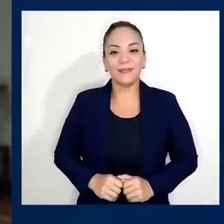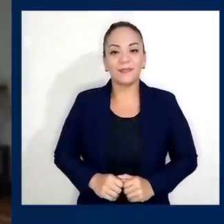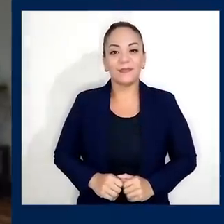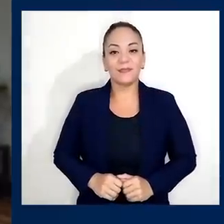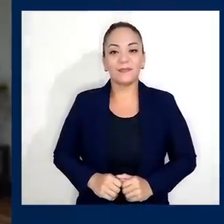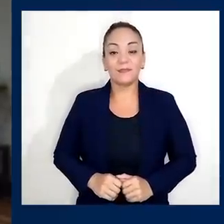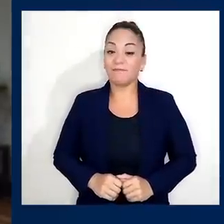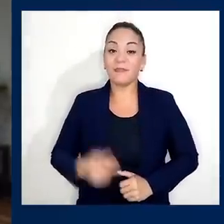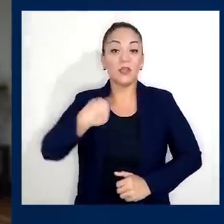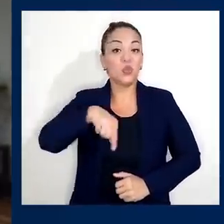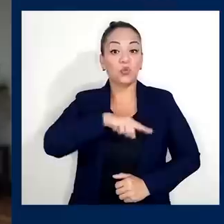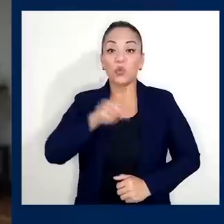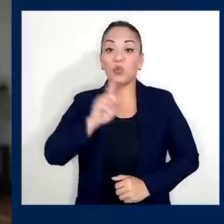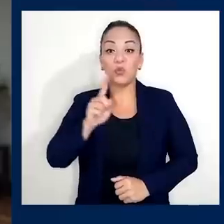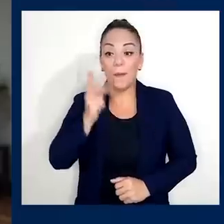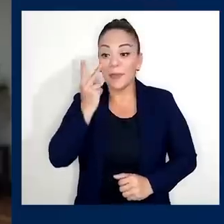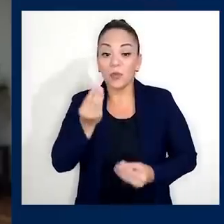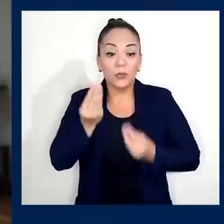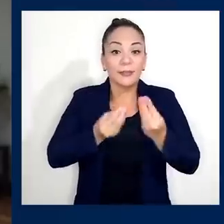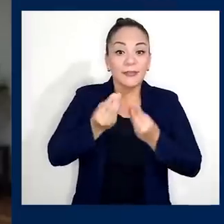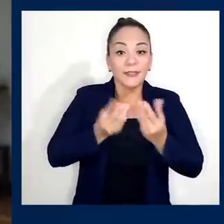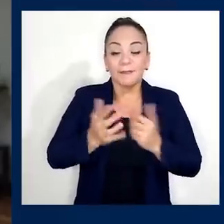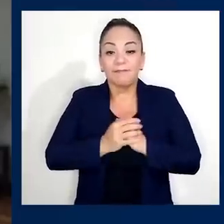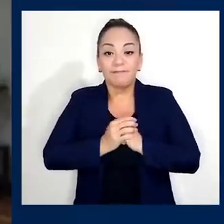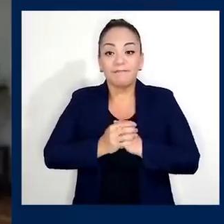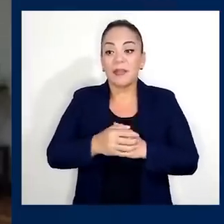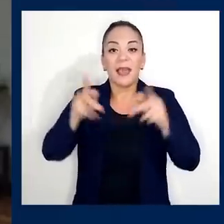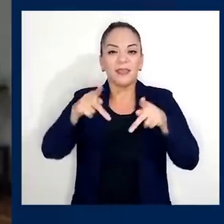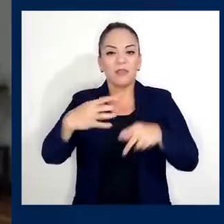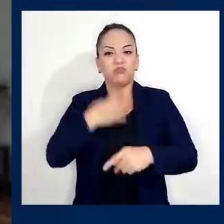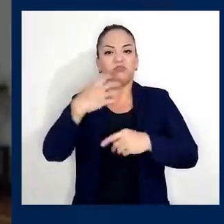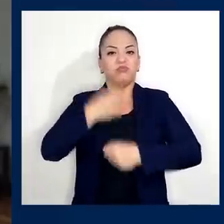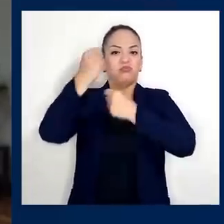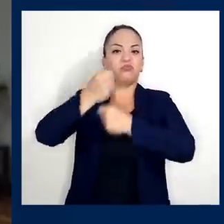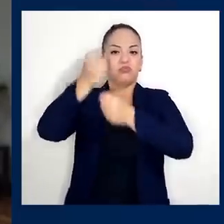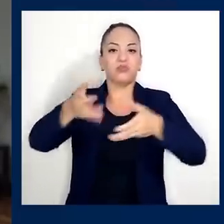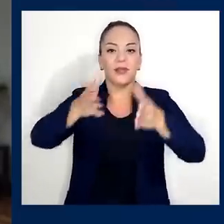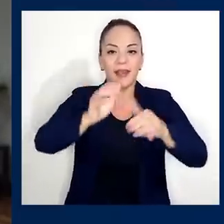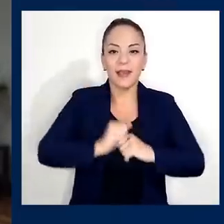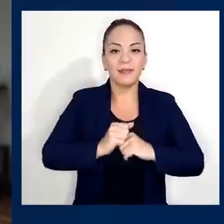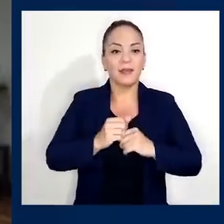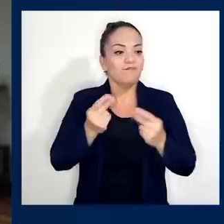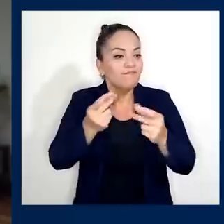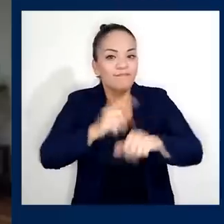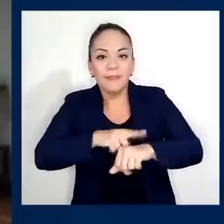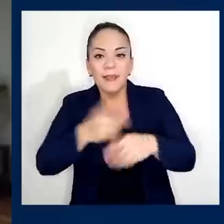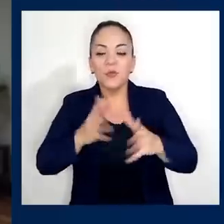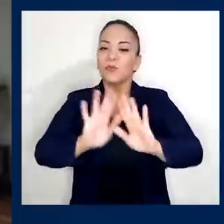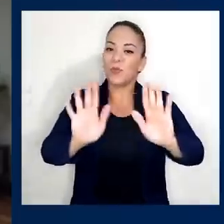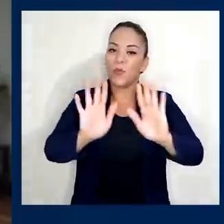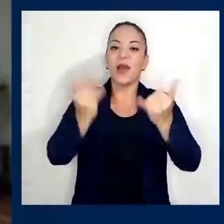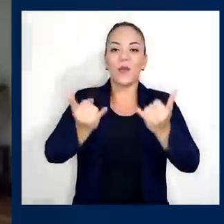agarrándolas del rabo, viendo protestas en la calle y en esas carreras, hoy podemos,